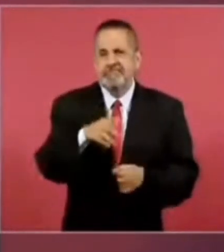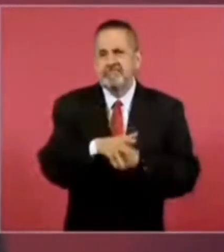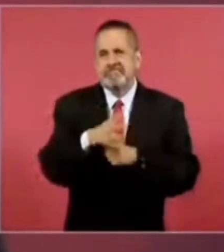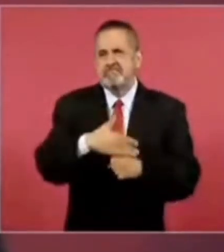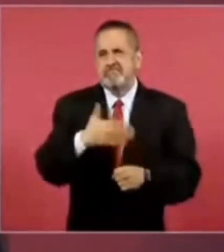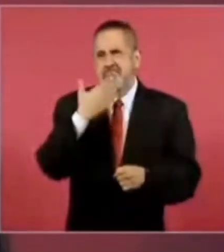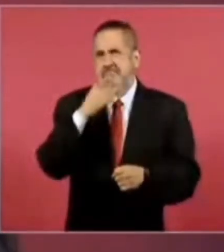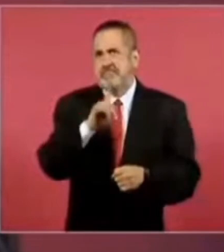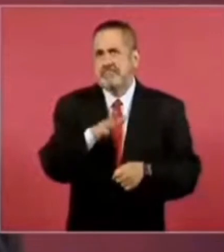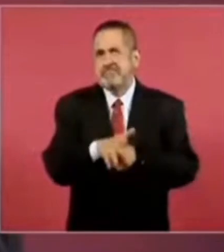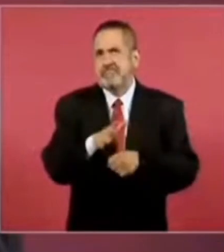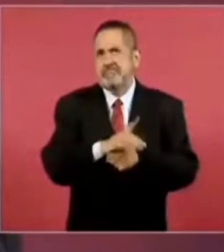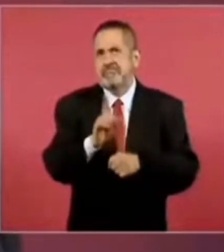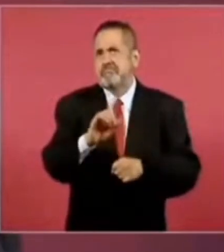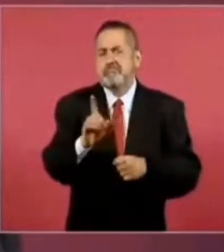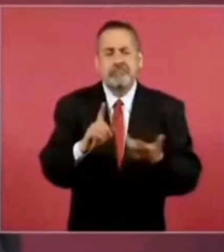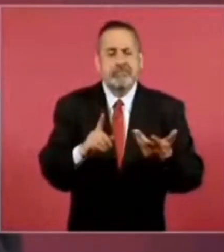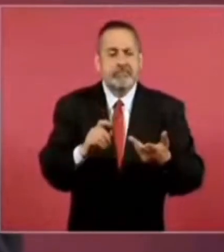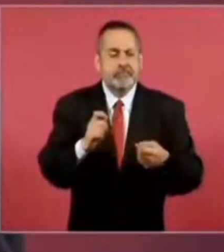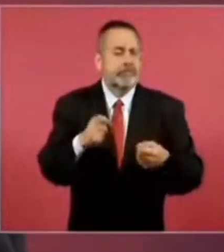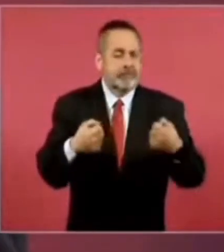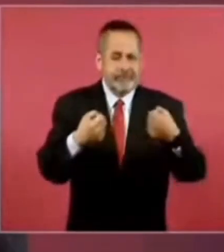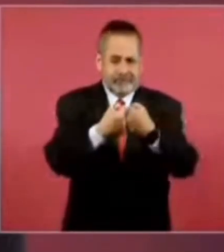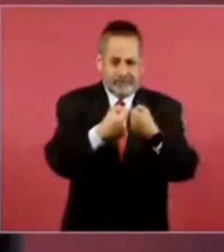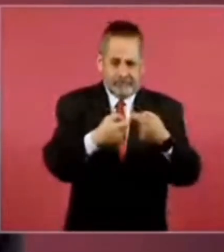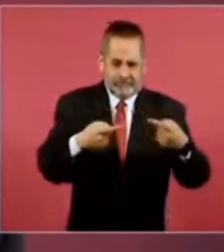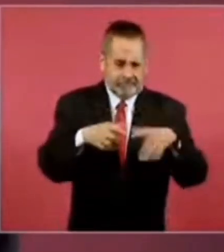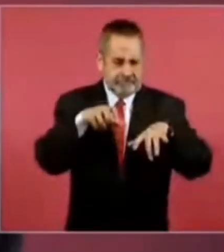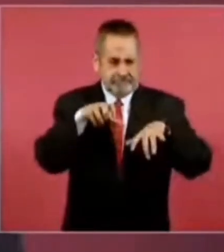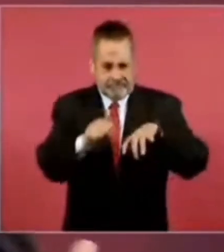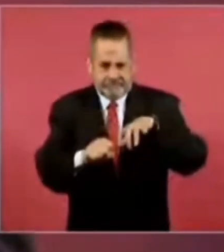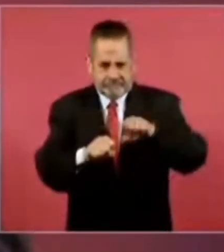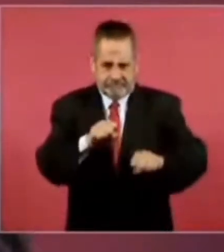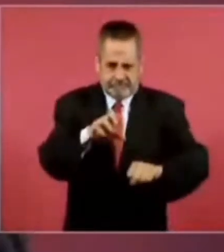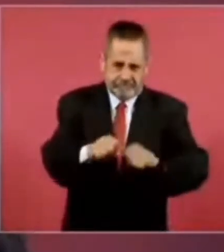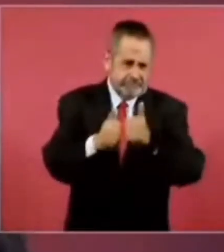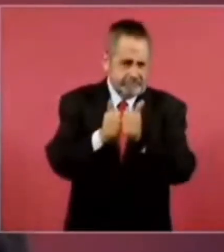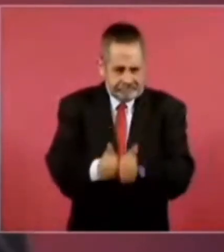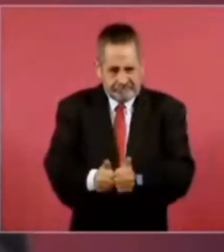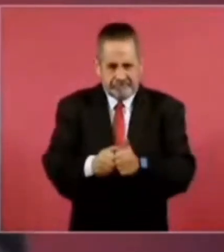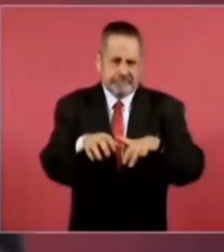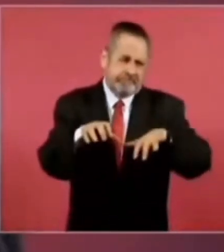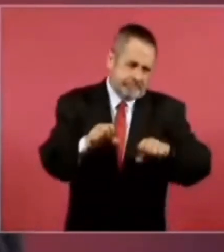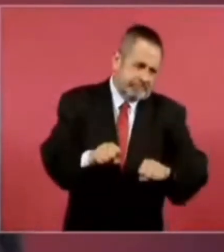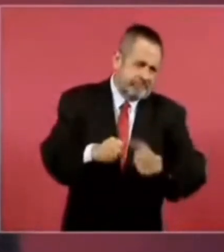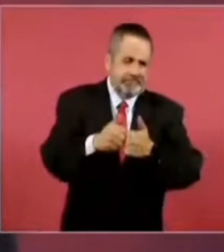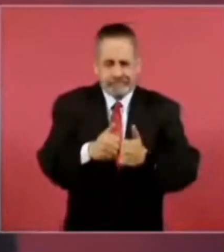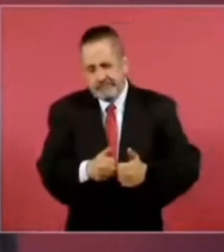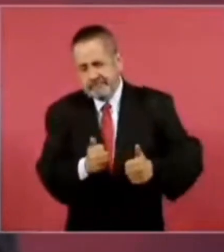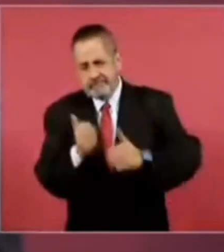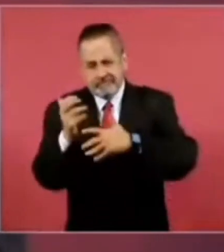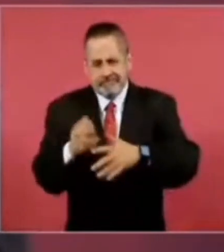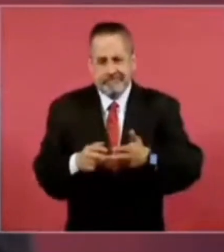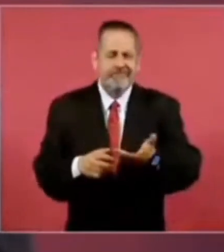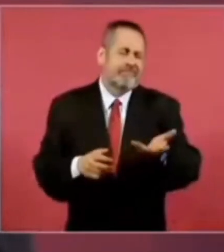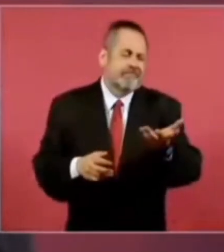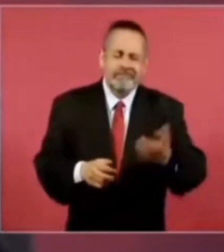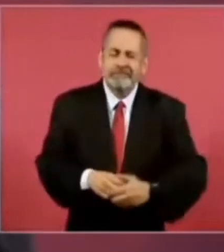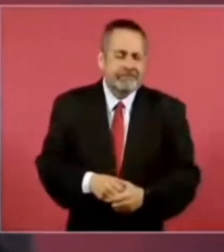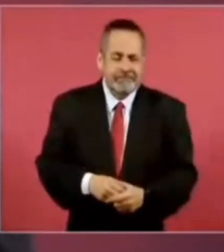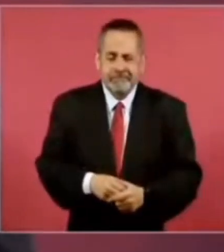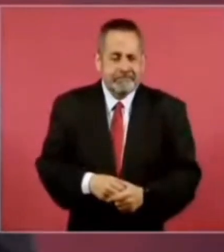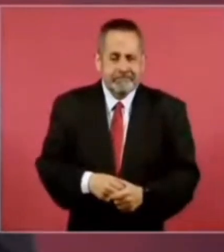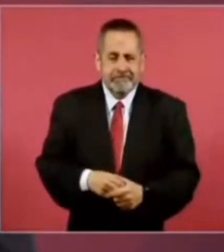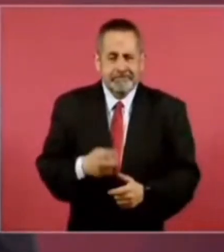estar reteniendo a migrantes,